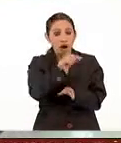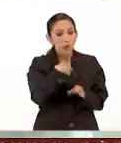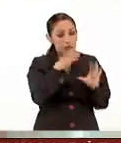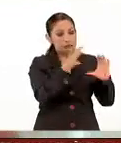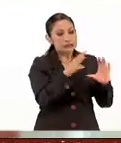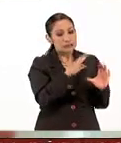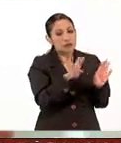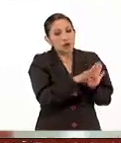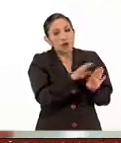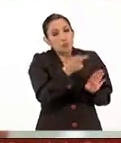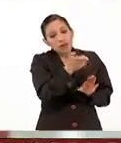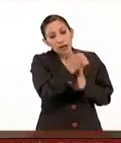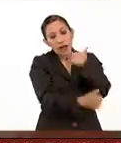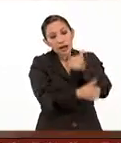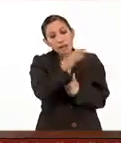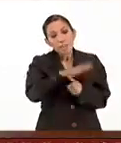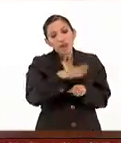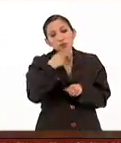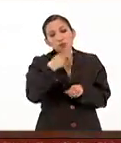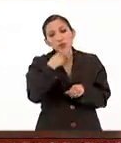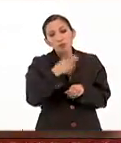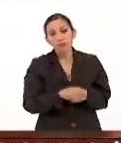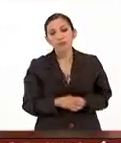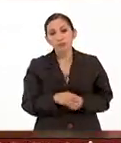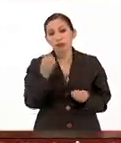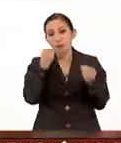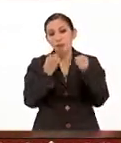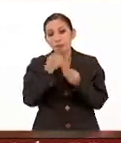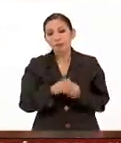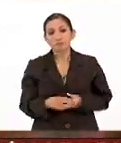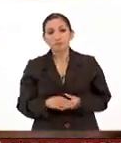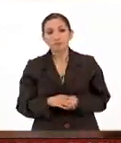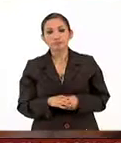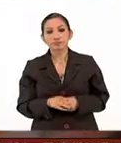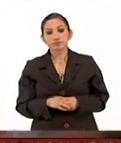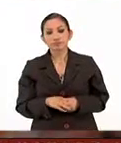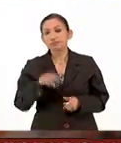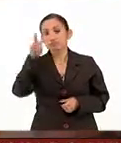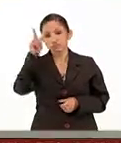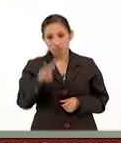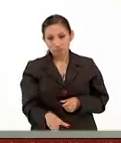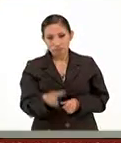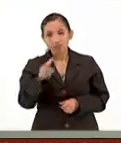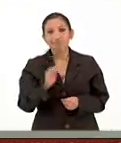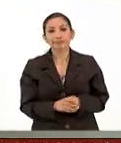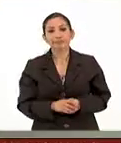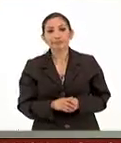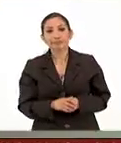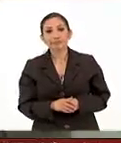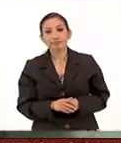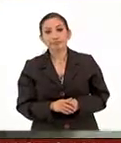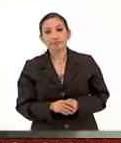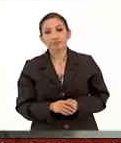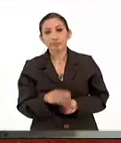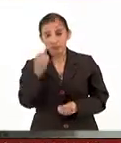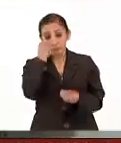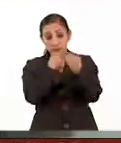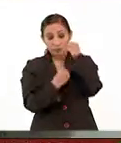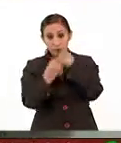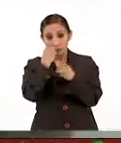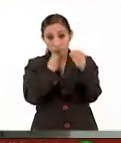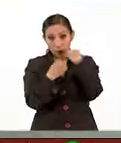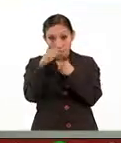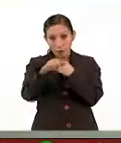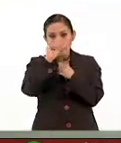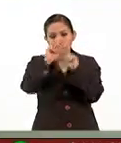también a hacer un mejor uso de los alimentos. Es correcto, es correcto, es correcto. La alimentación se ha